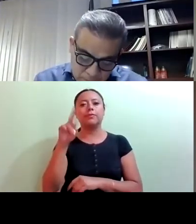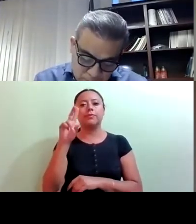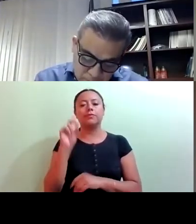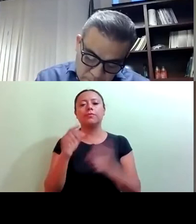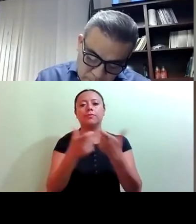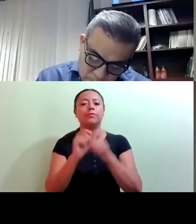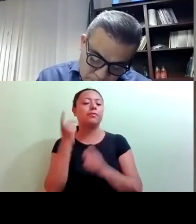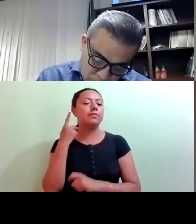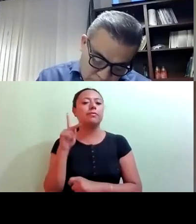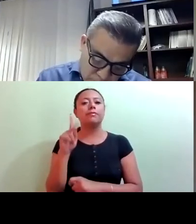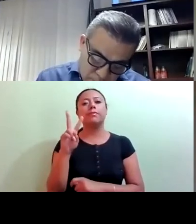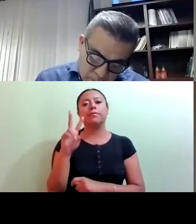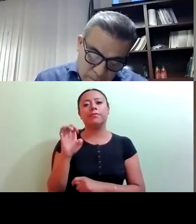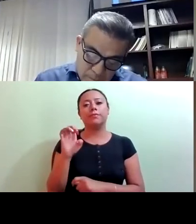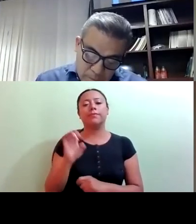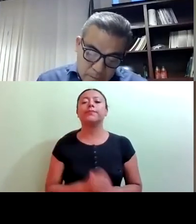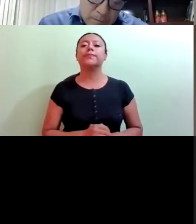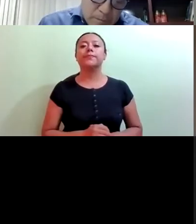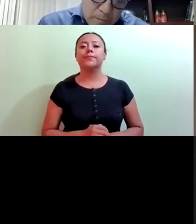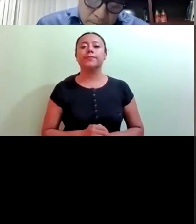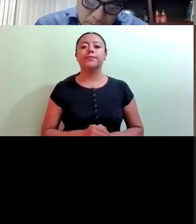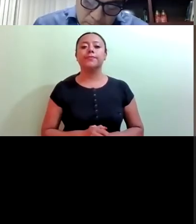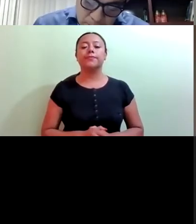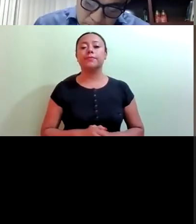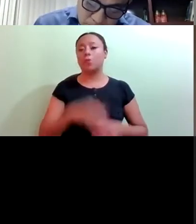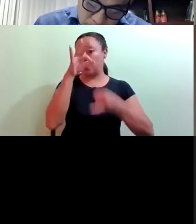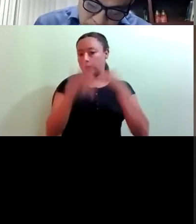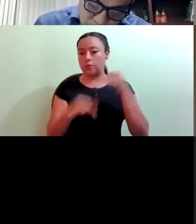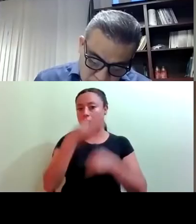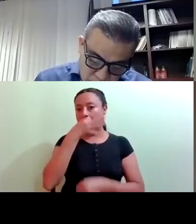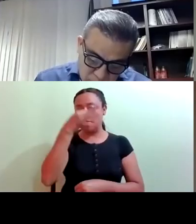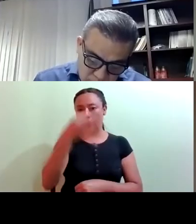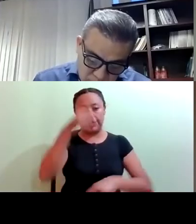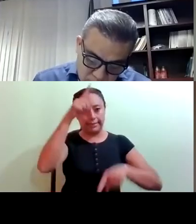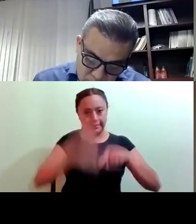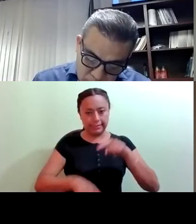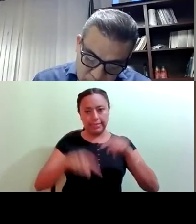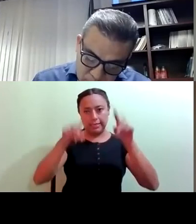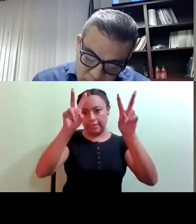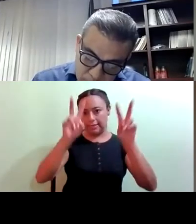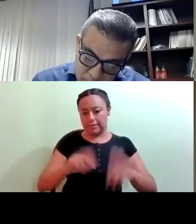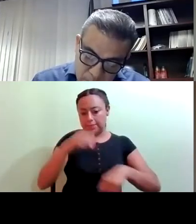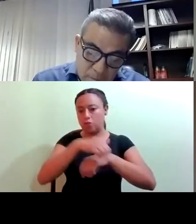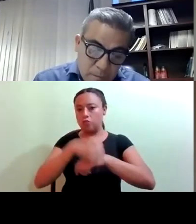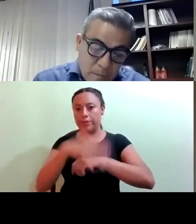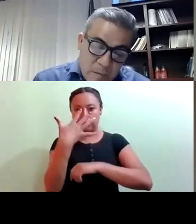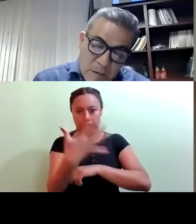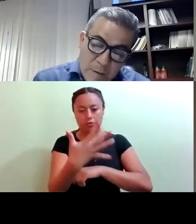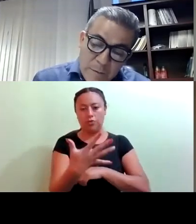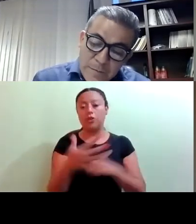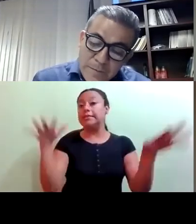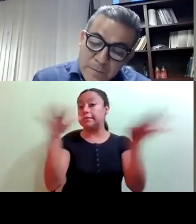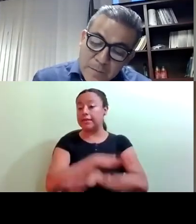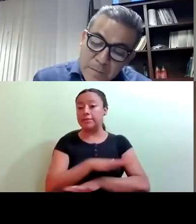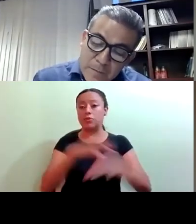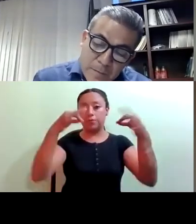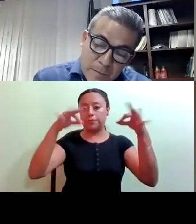del Partido Verde Ecologista de México. Por último, se informa que se retiró el asunto enlistado en el numeral 5 y se modificó el